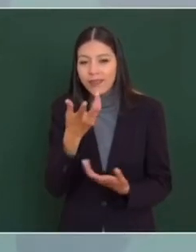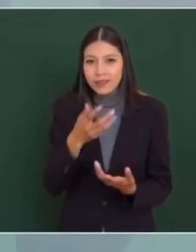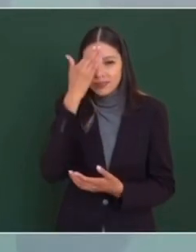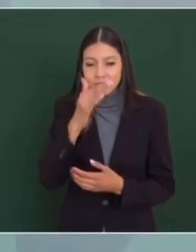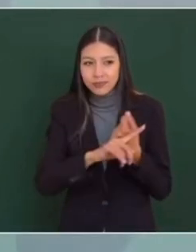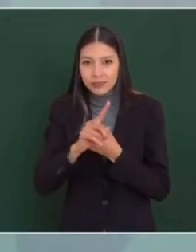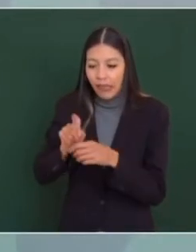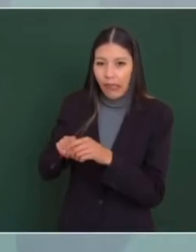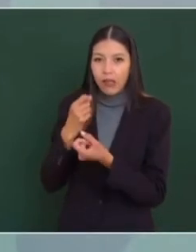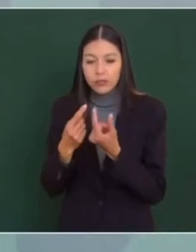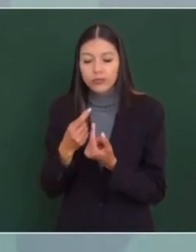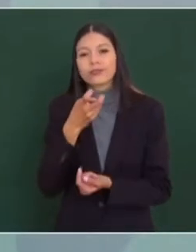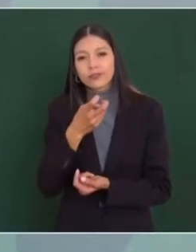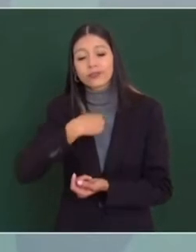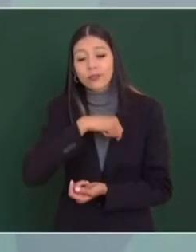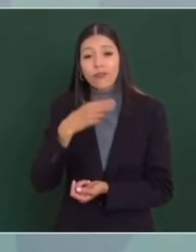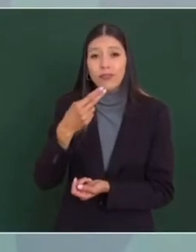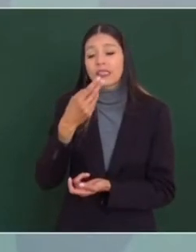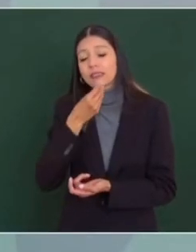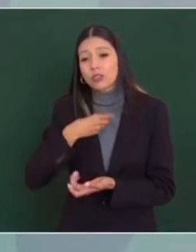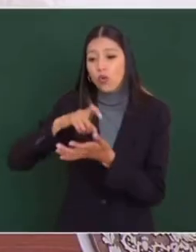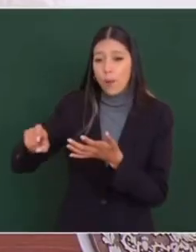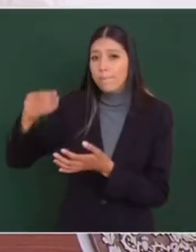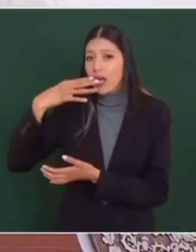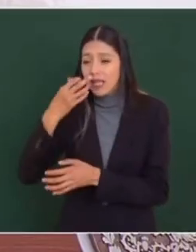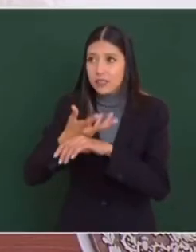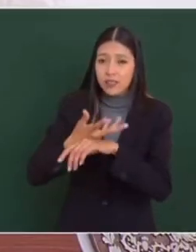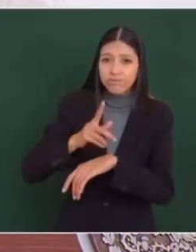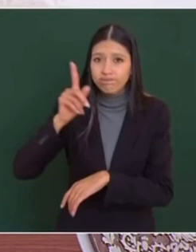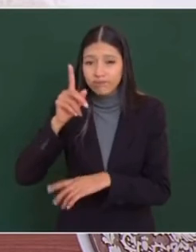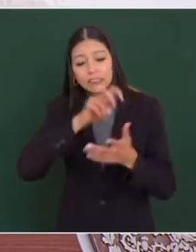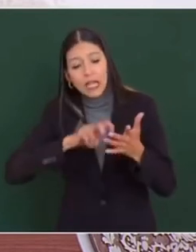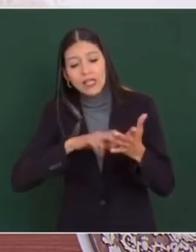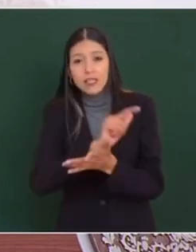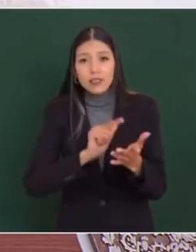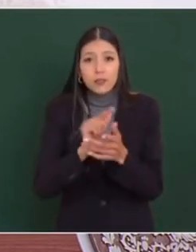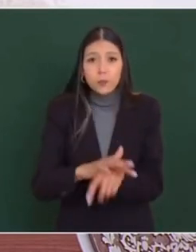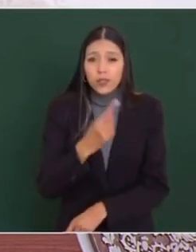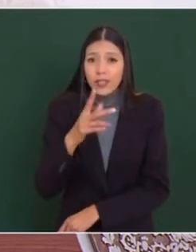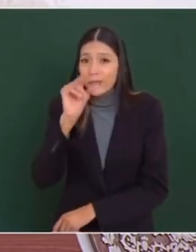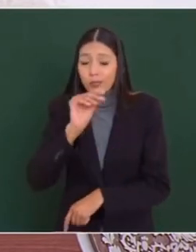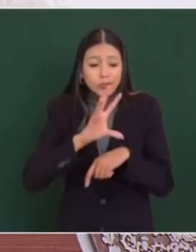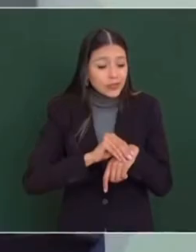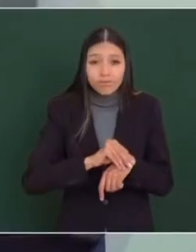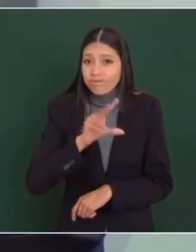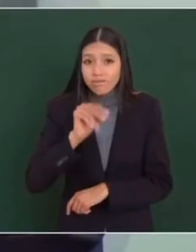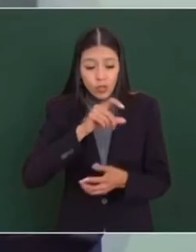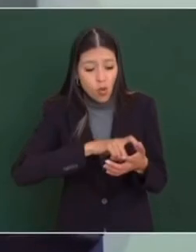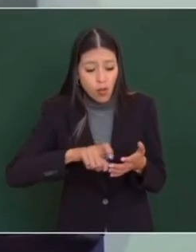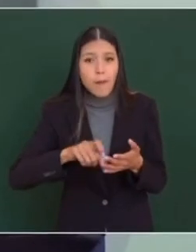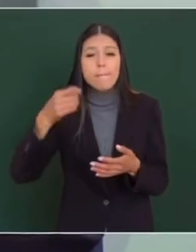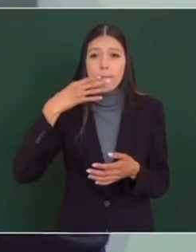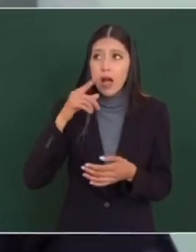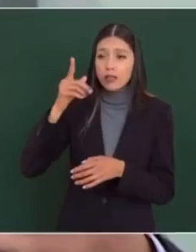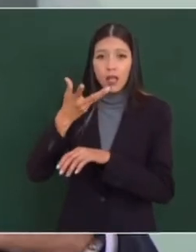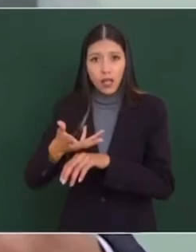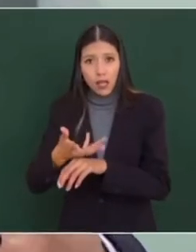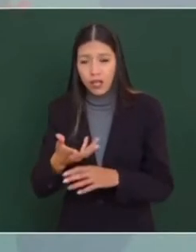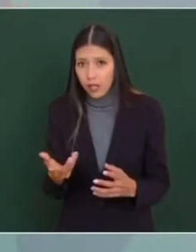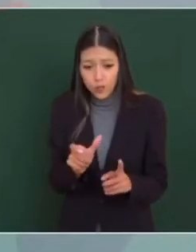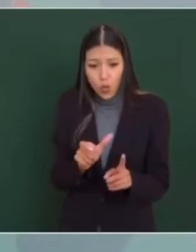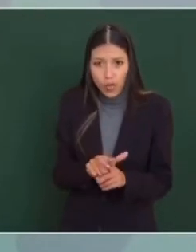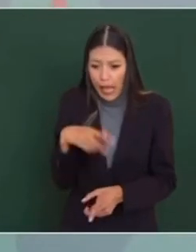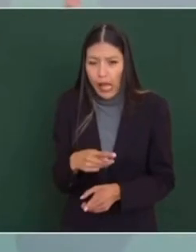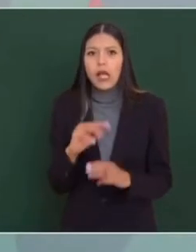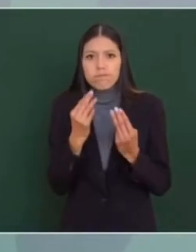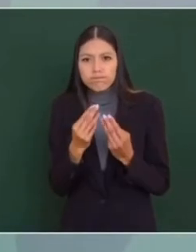empezar a comprar medicamentos en el extranjero, modificar leyes porque no se permitía que se compraran los medicamentos en el extranjero, era proteger